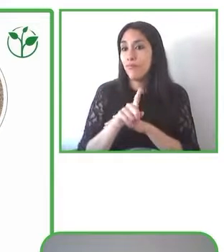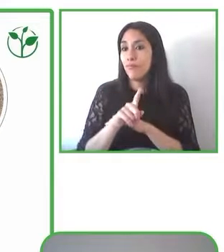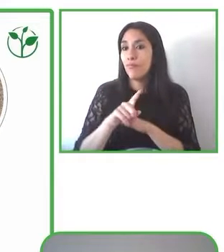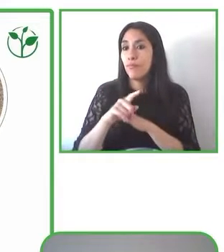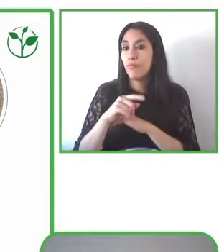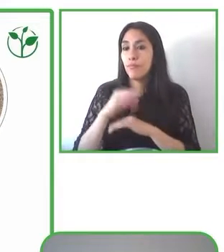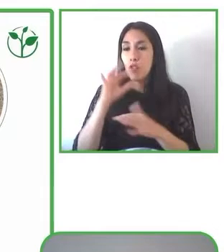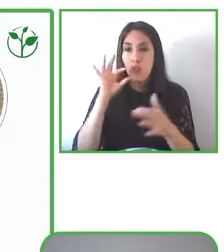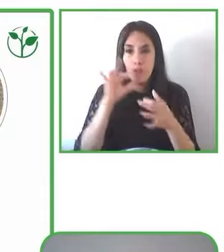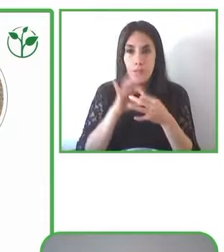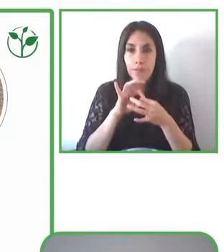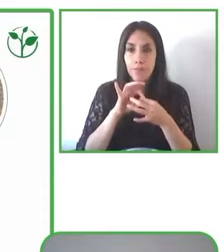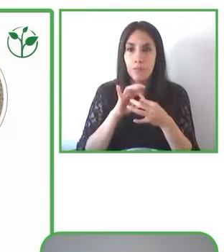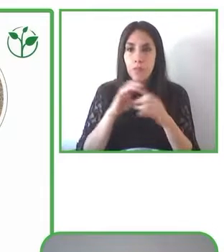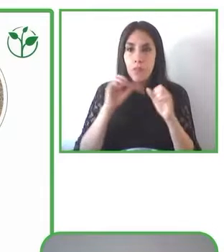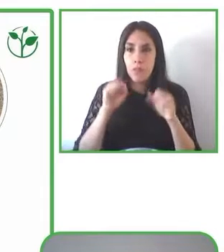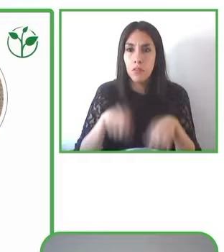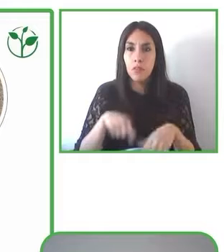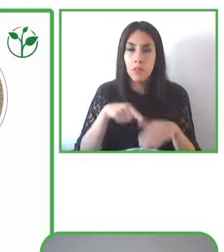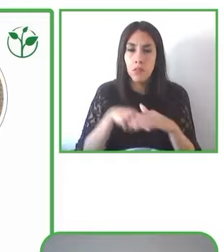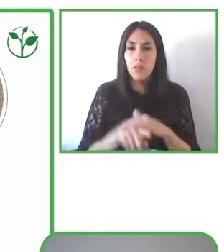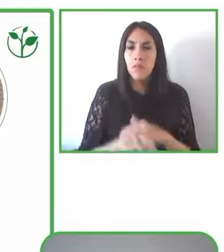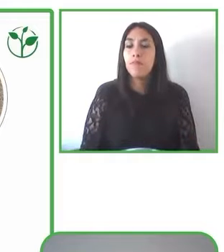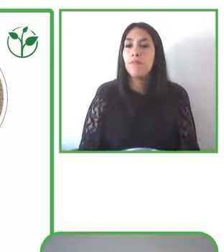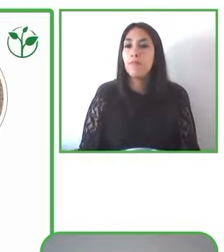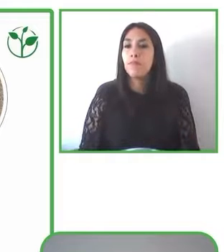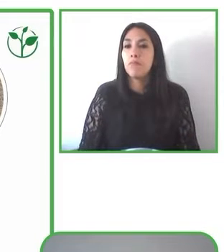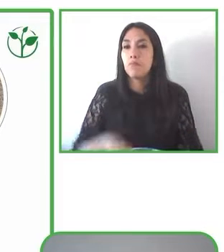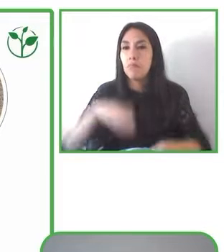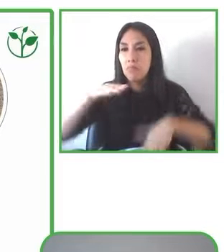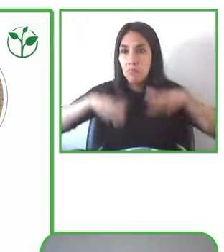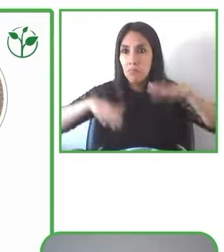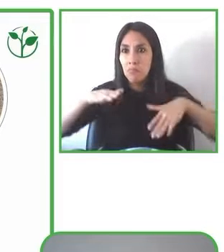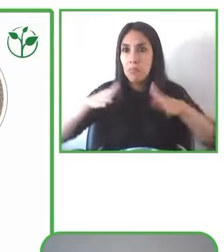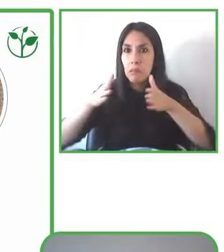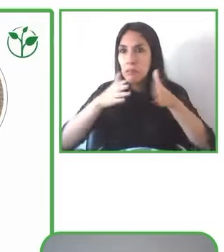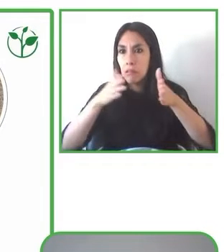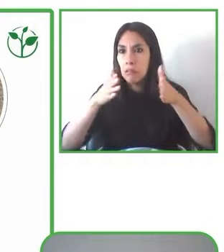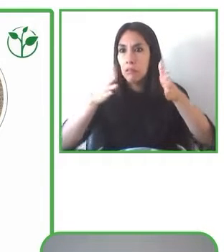a veces no se puede demoler un pasillo, pueda orientarse.